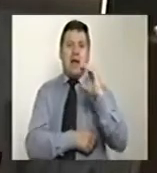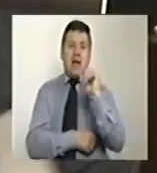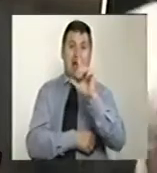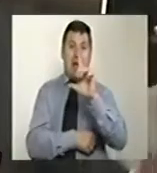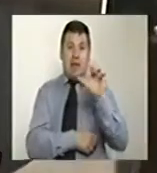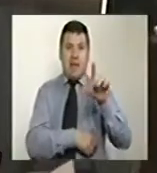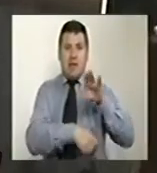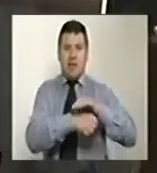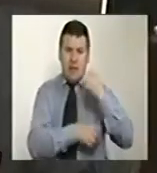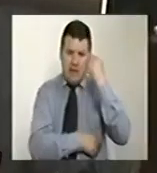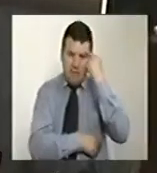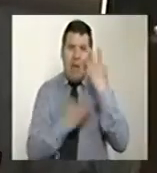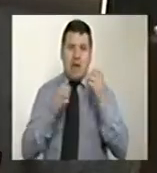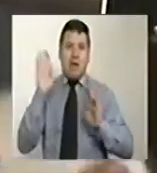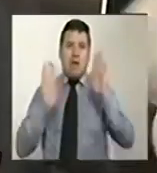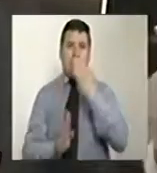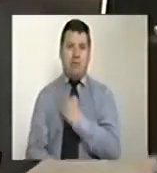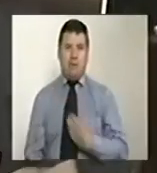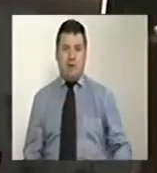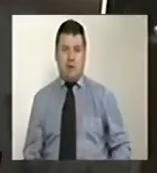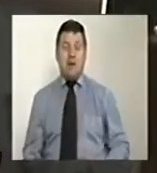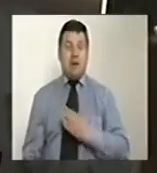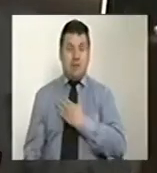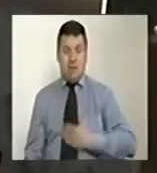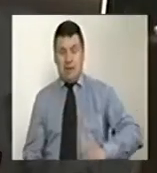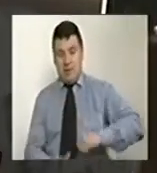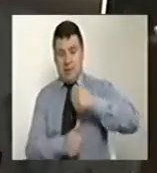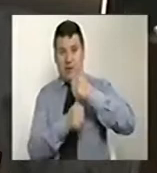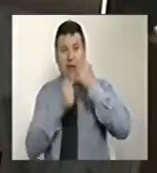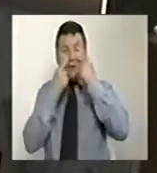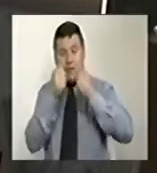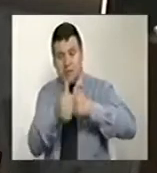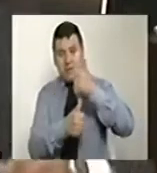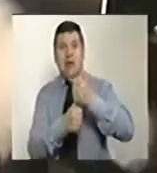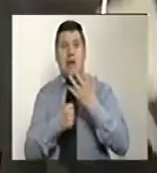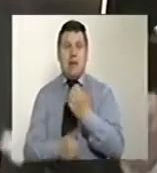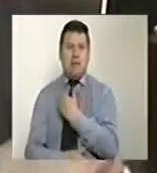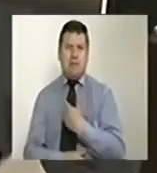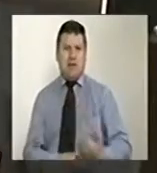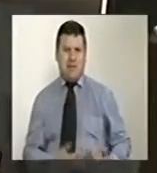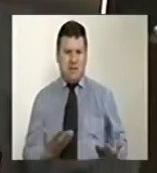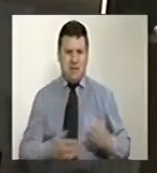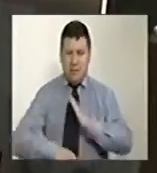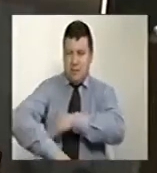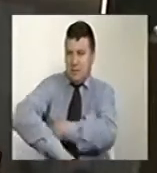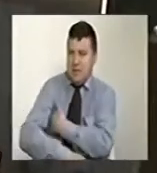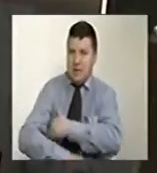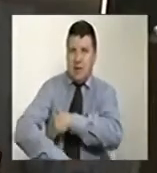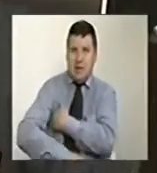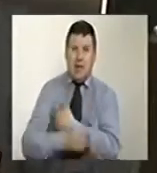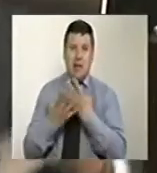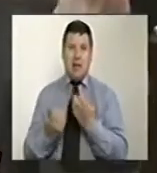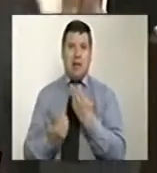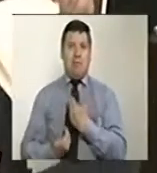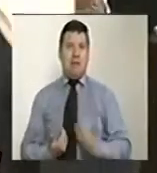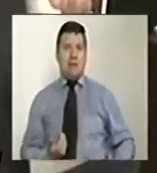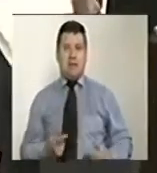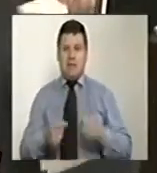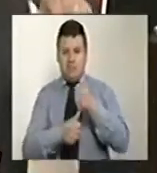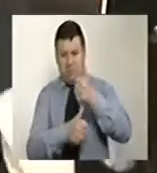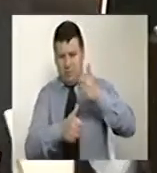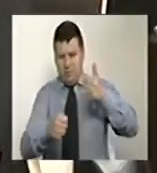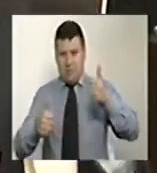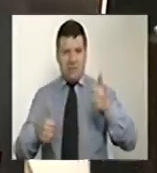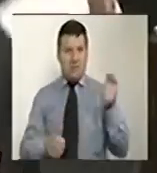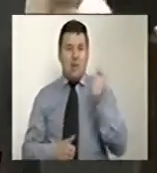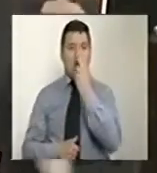Calle, piensa ser presidente y el vicepresidente de Santos quiere ser presidente y sus ministros quieren ser presidentes. No